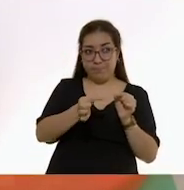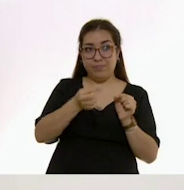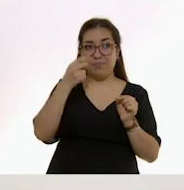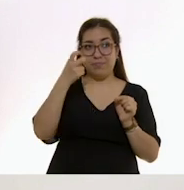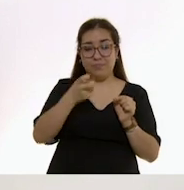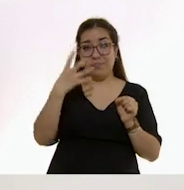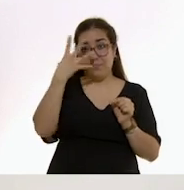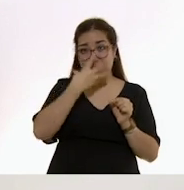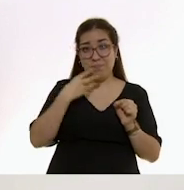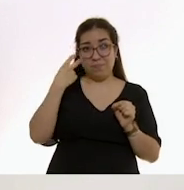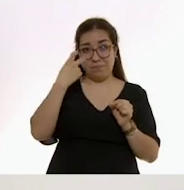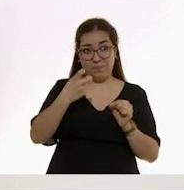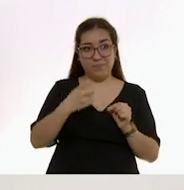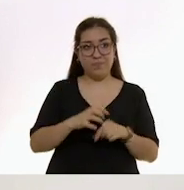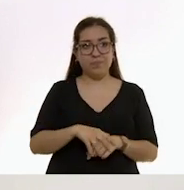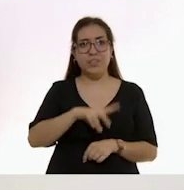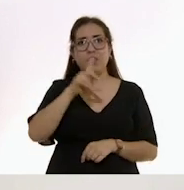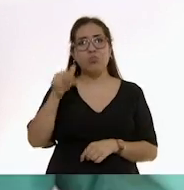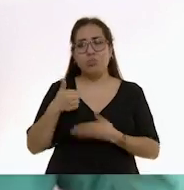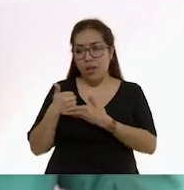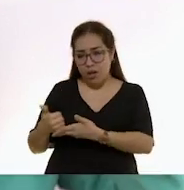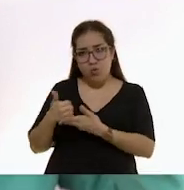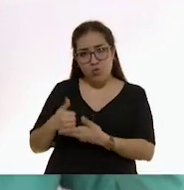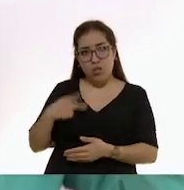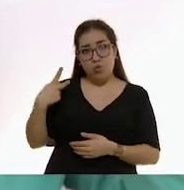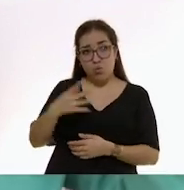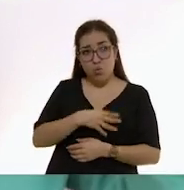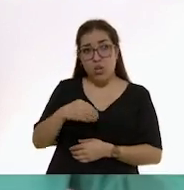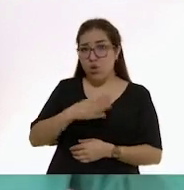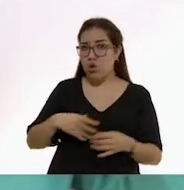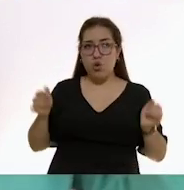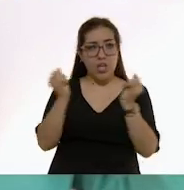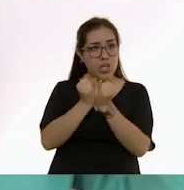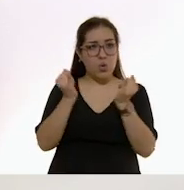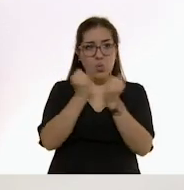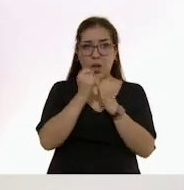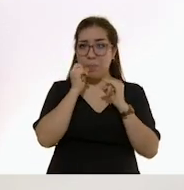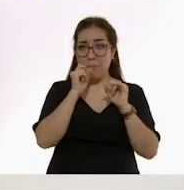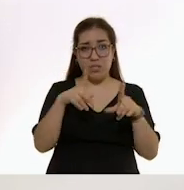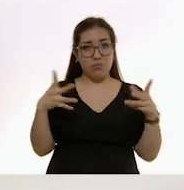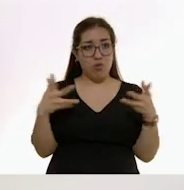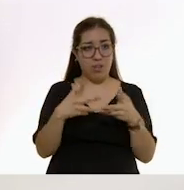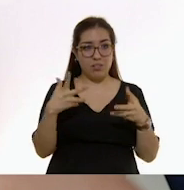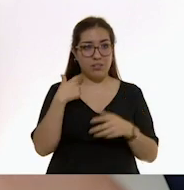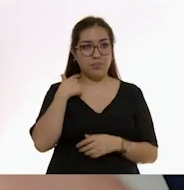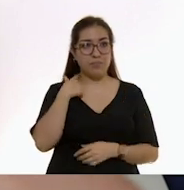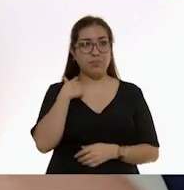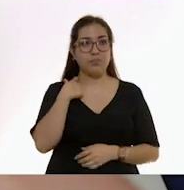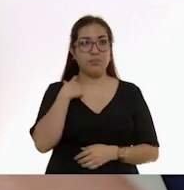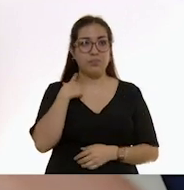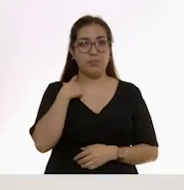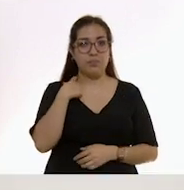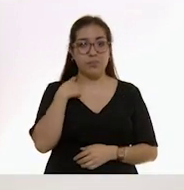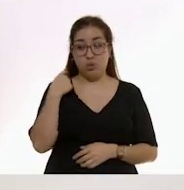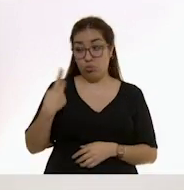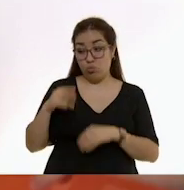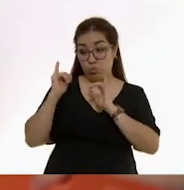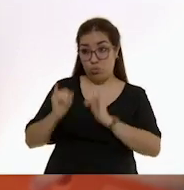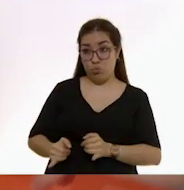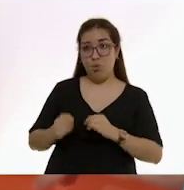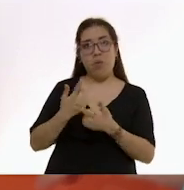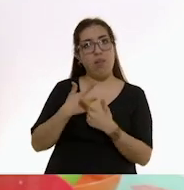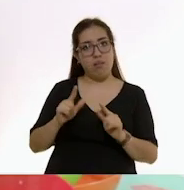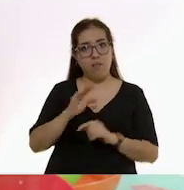patrón y luego ayuda a tu hijo o hija a hacer lo mismo. Promueve su autonomía